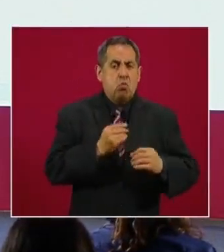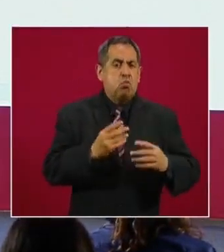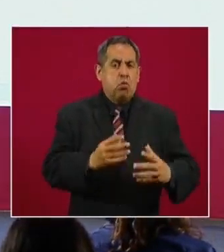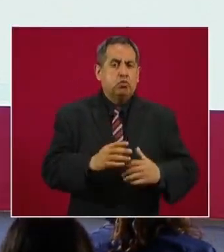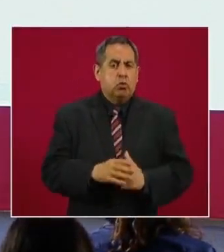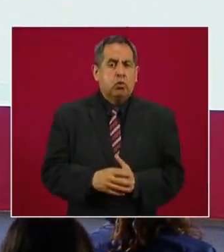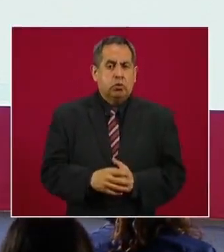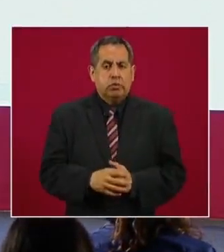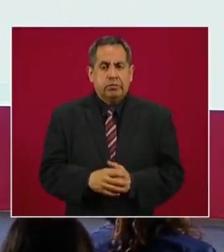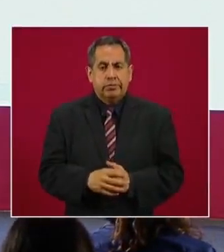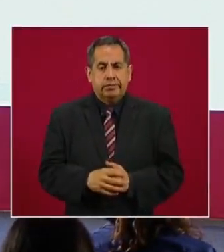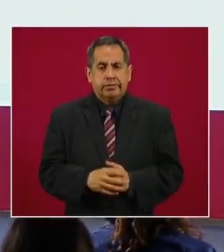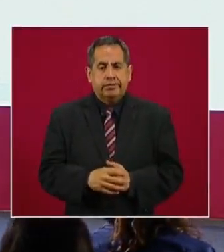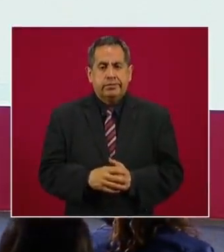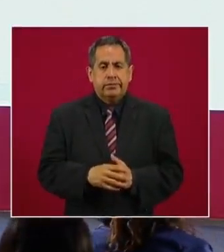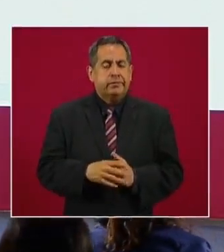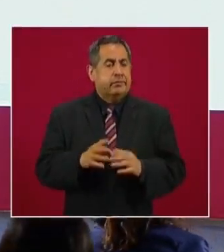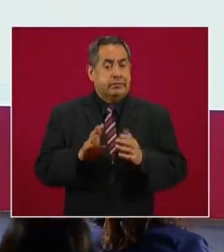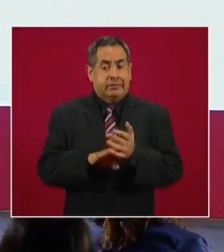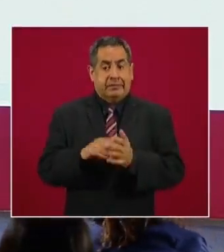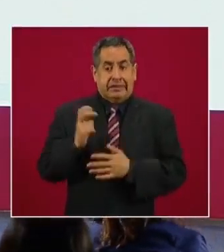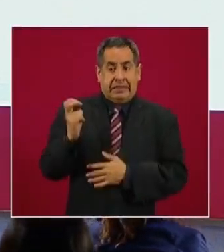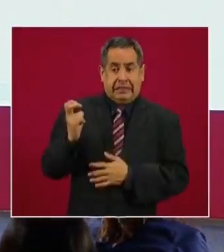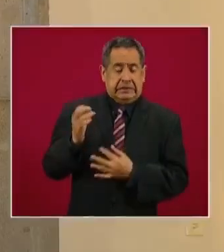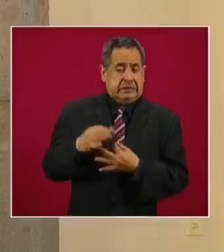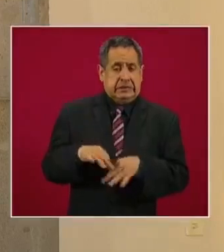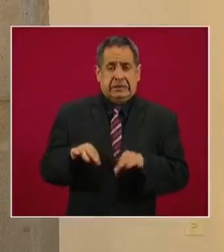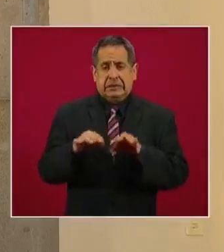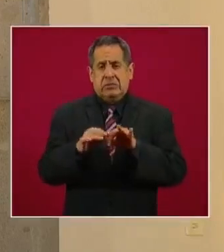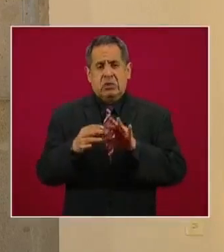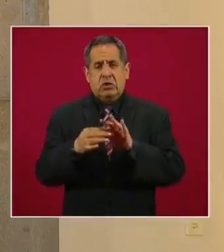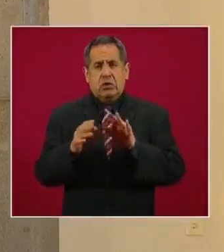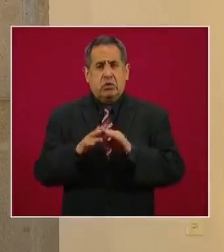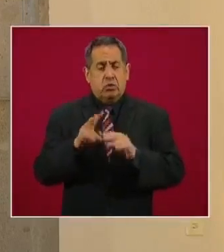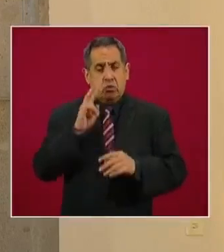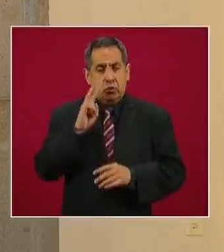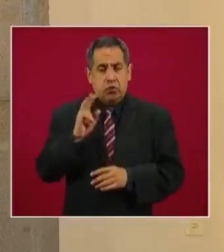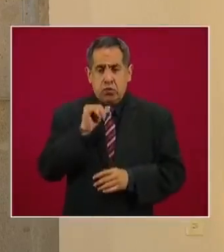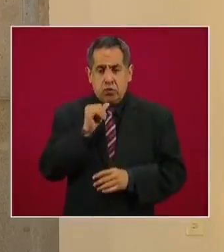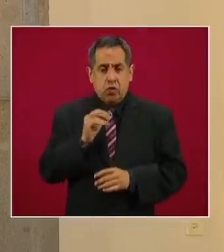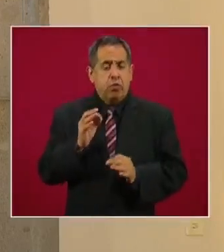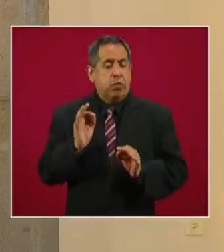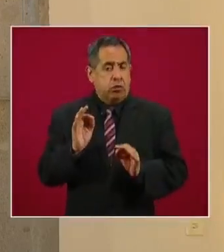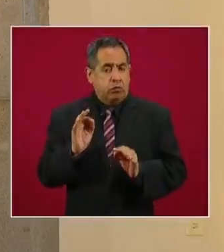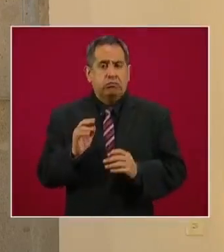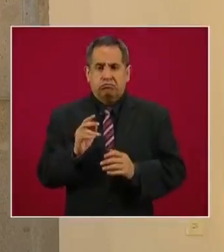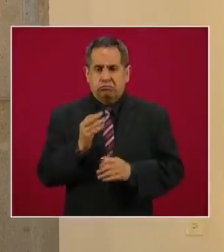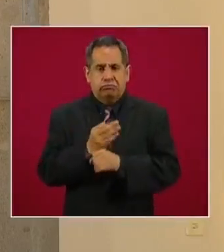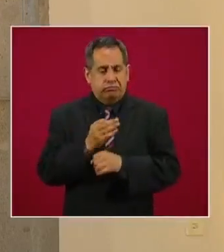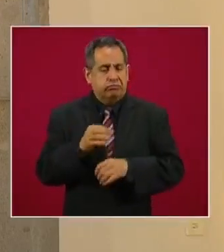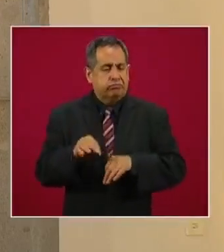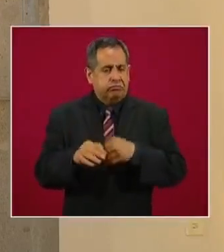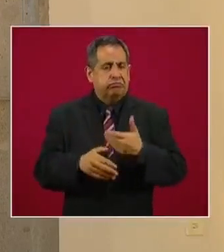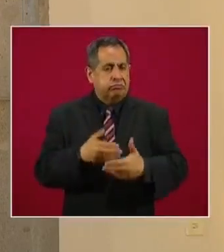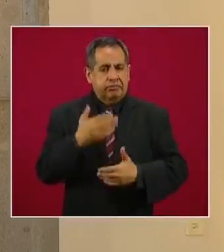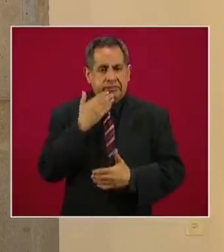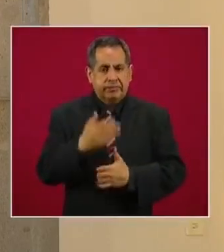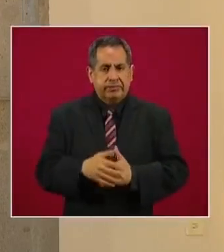Despresurización de penales. Este es un trabajo muy importante que no se ve, pero que lo estamos haciendo. Hemos